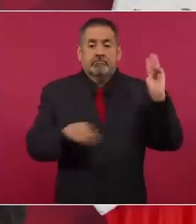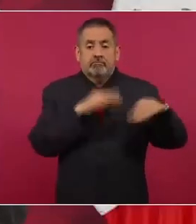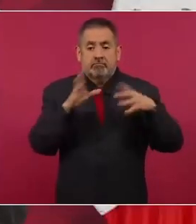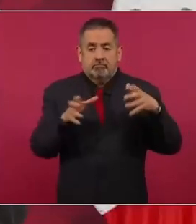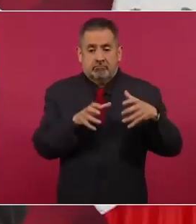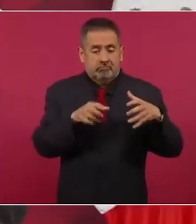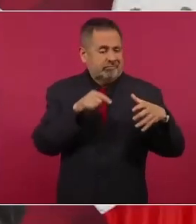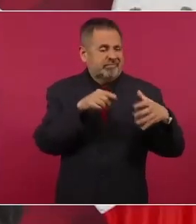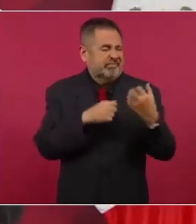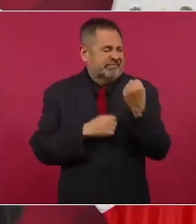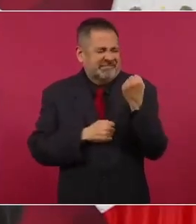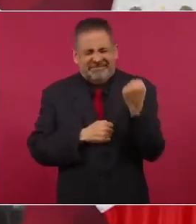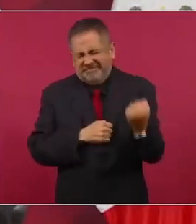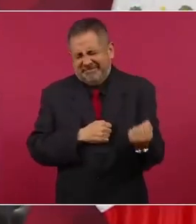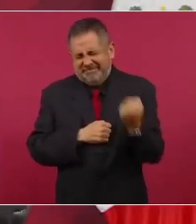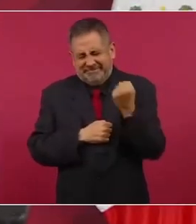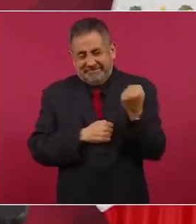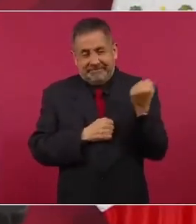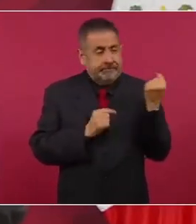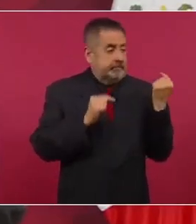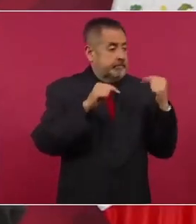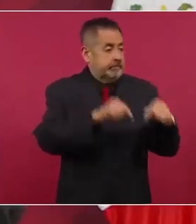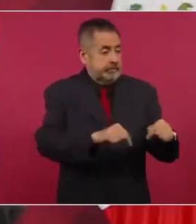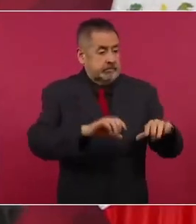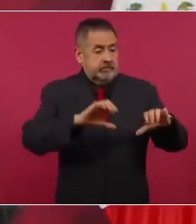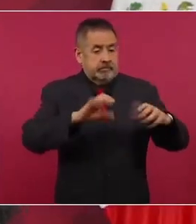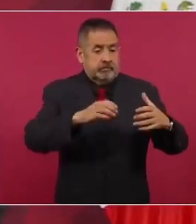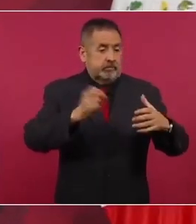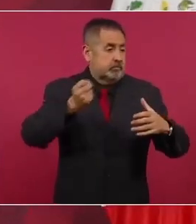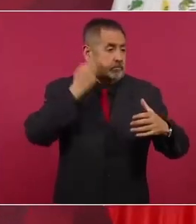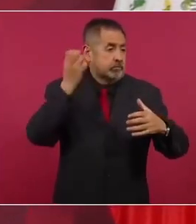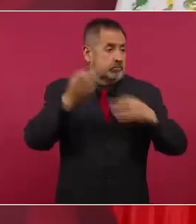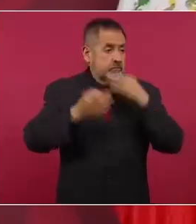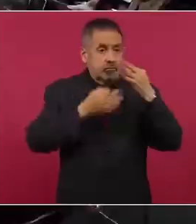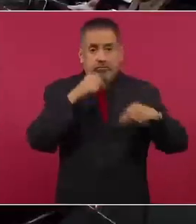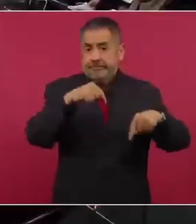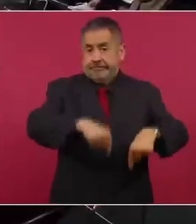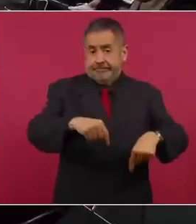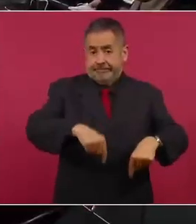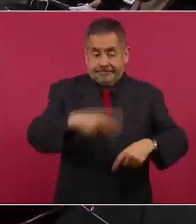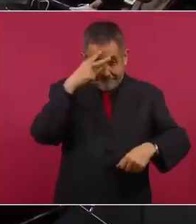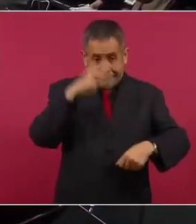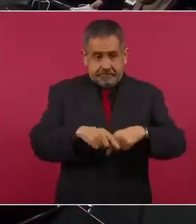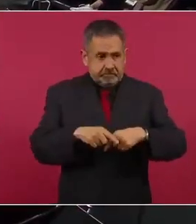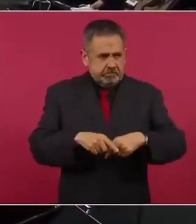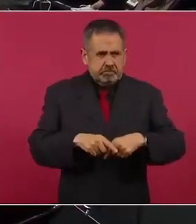a hacer una convención en México